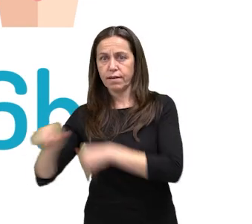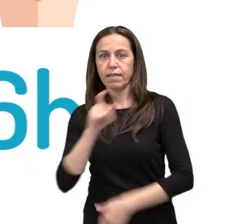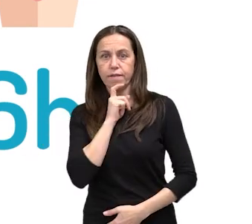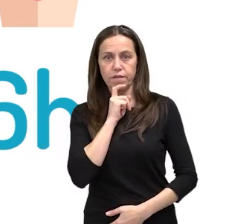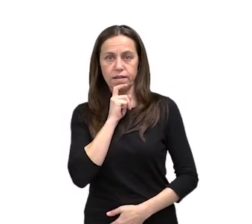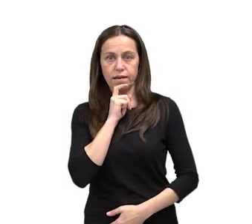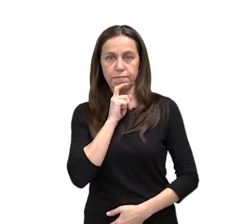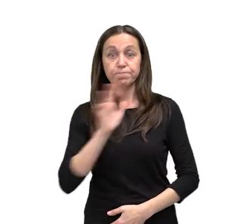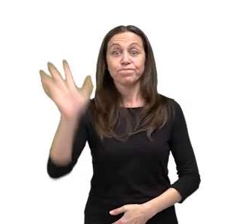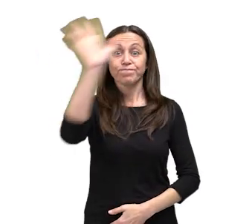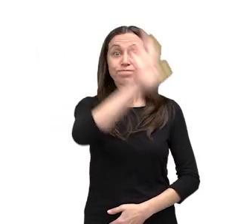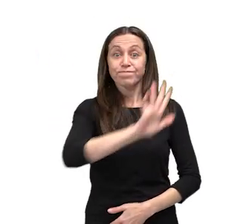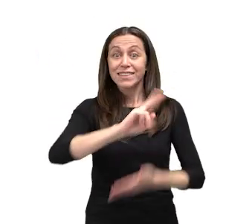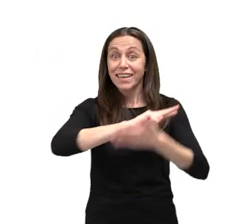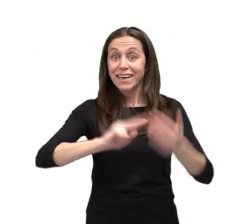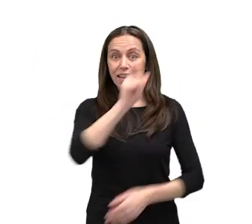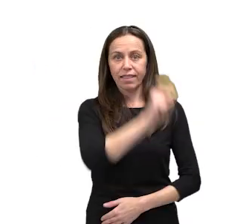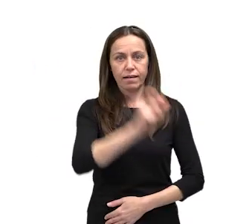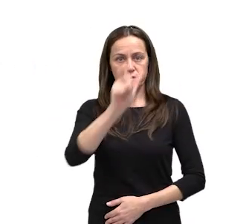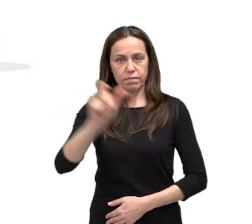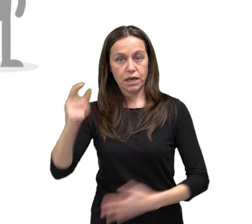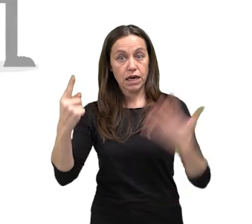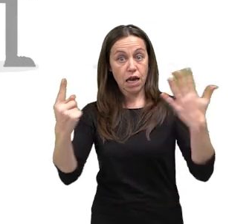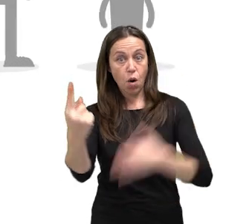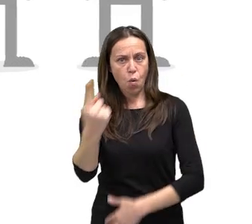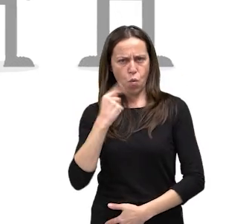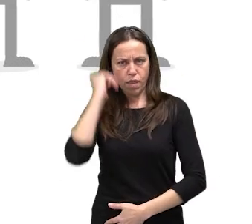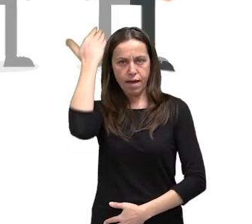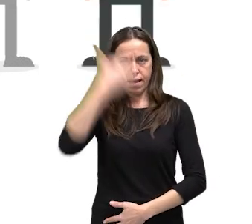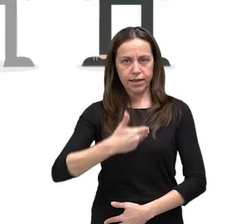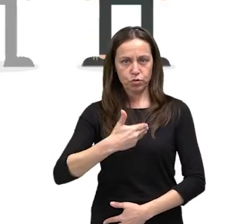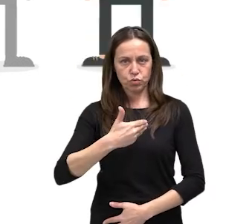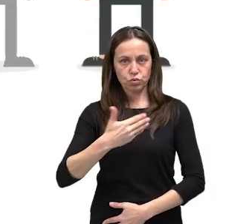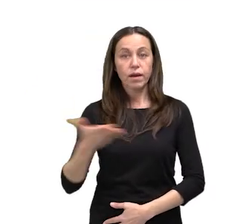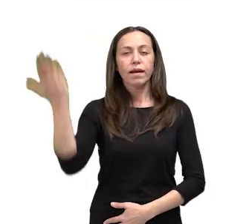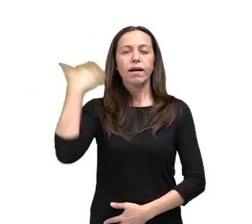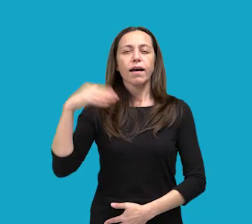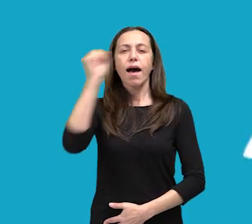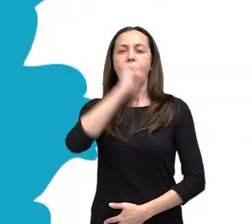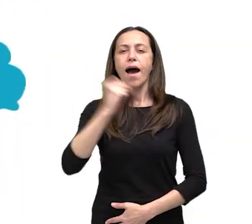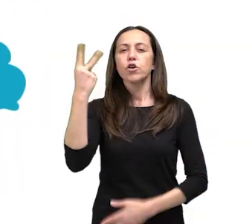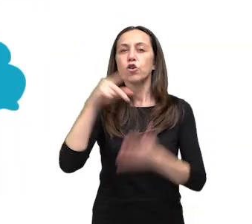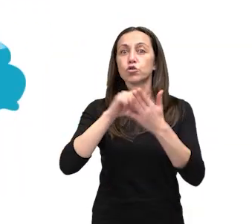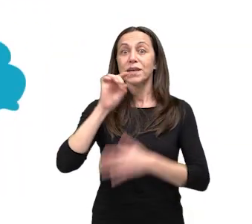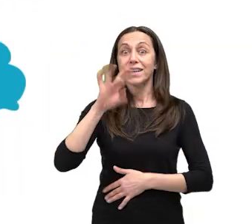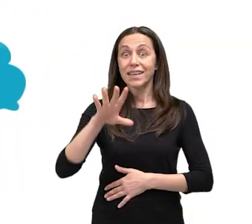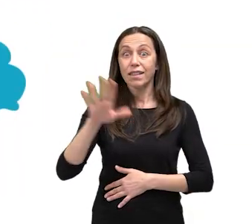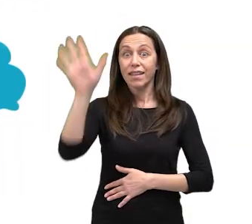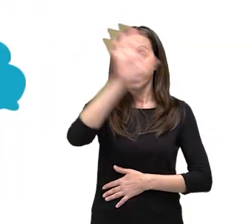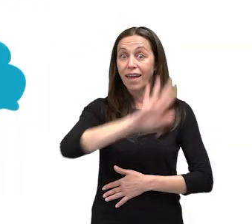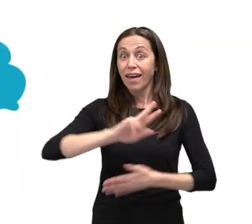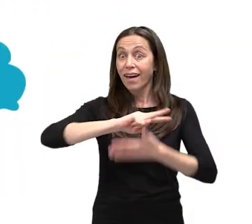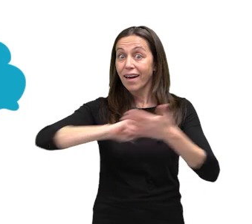síntomas. Un de cada seis galegos sufrirá un ictus ao longo da súa vida. Durante 2015,